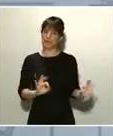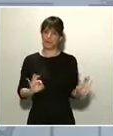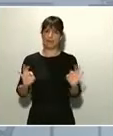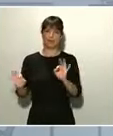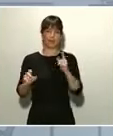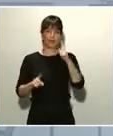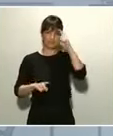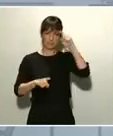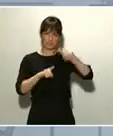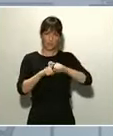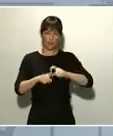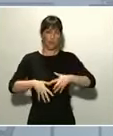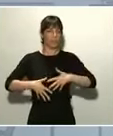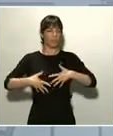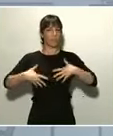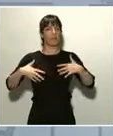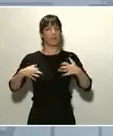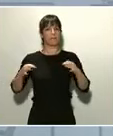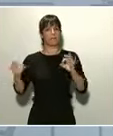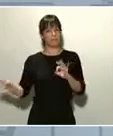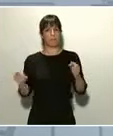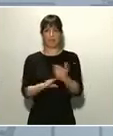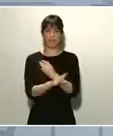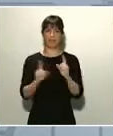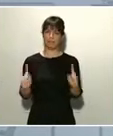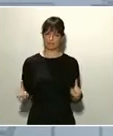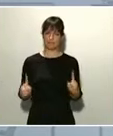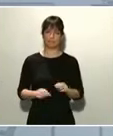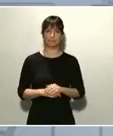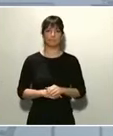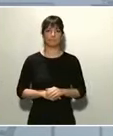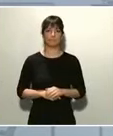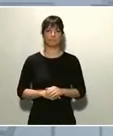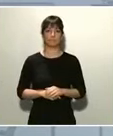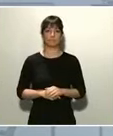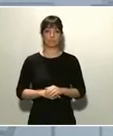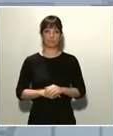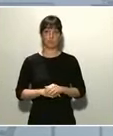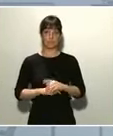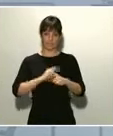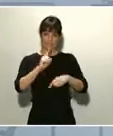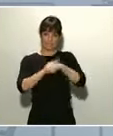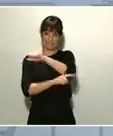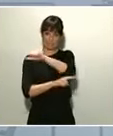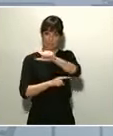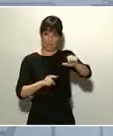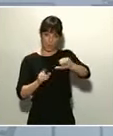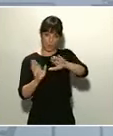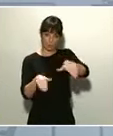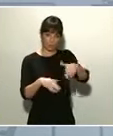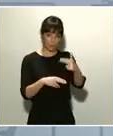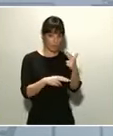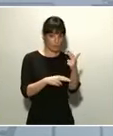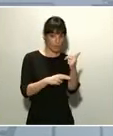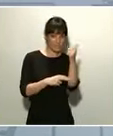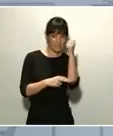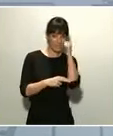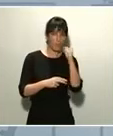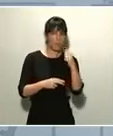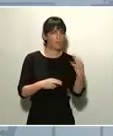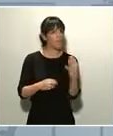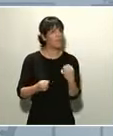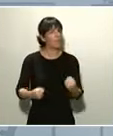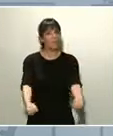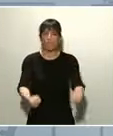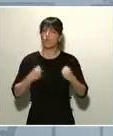-emocional. Tenemos que llegar al final de la próxima semana muy fuertes, muy fuertes. El riesgo está en todas